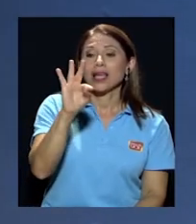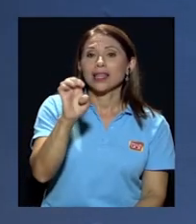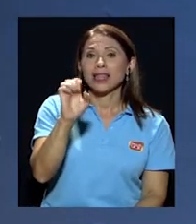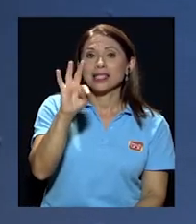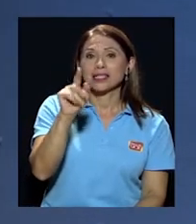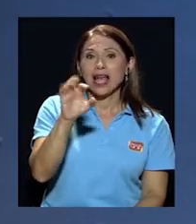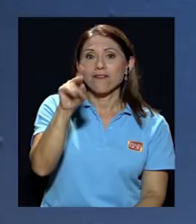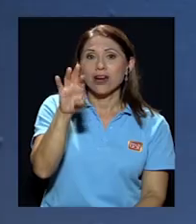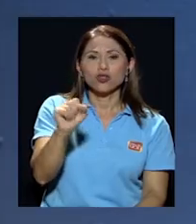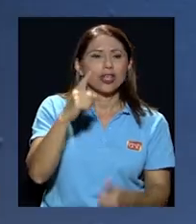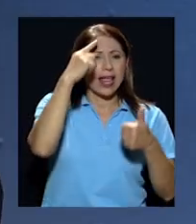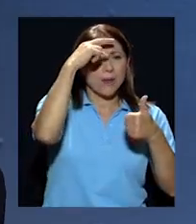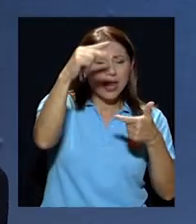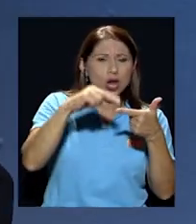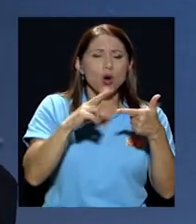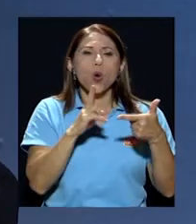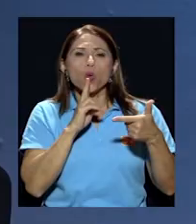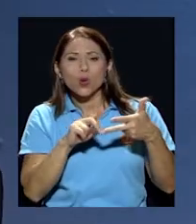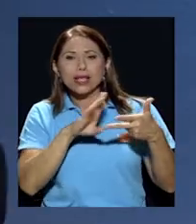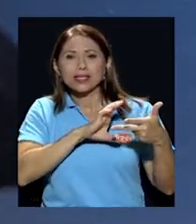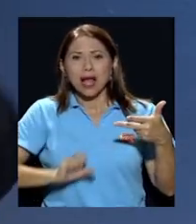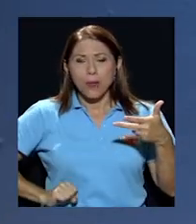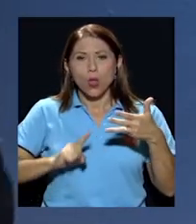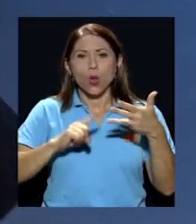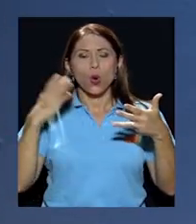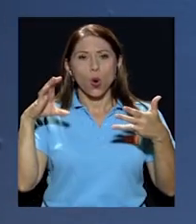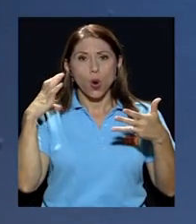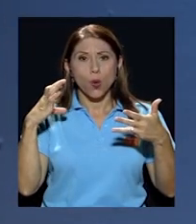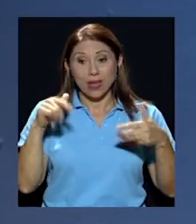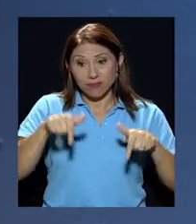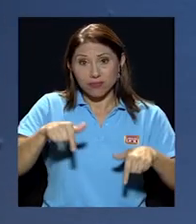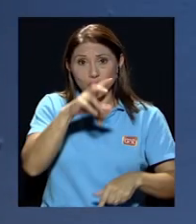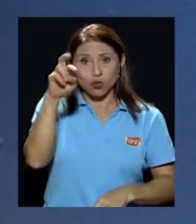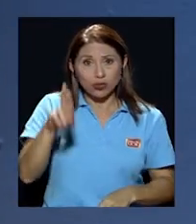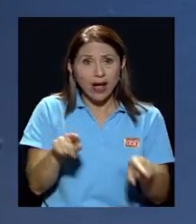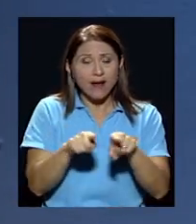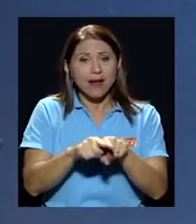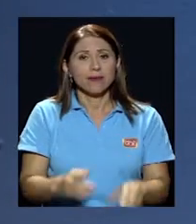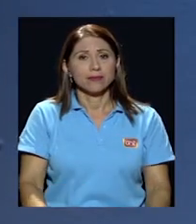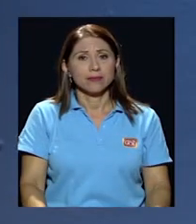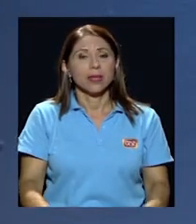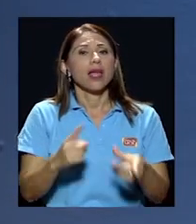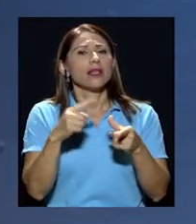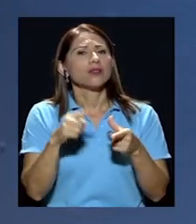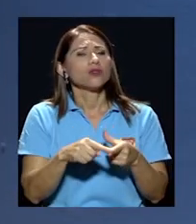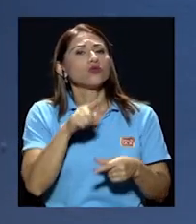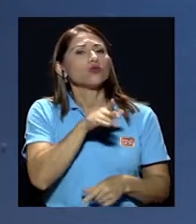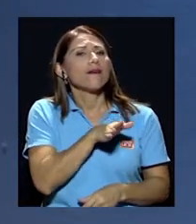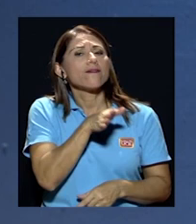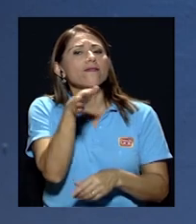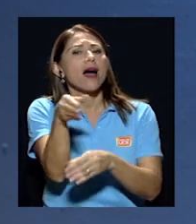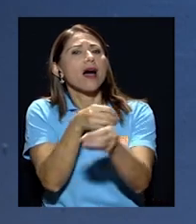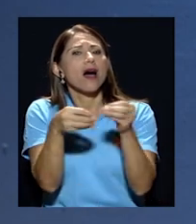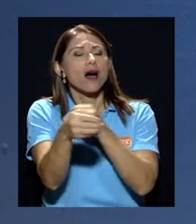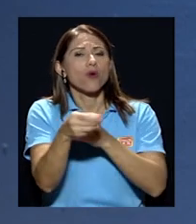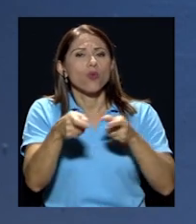Honduras en Salvador en Colombia y en Costa Rica los tiene entonces usted va a la oficina de control